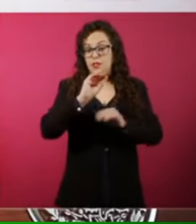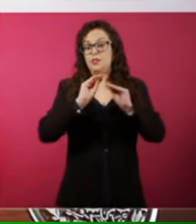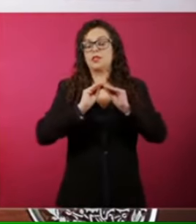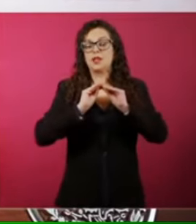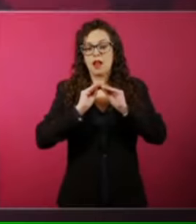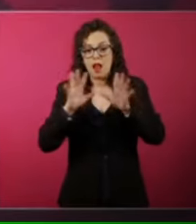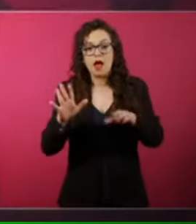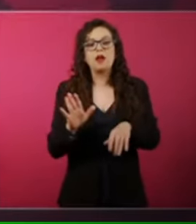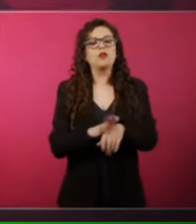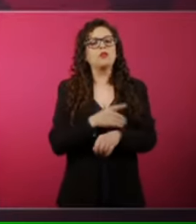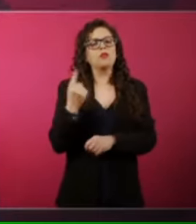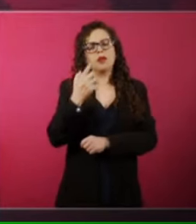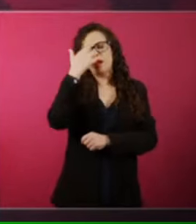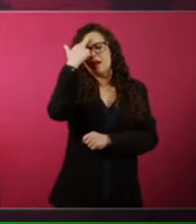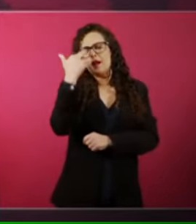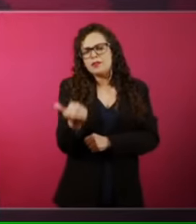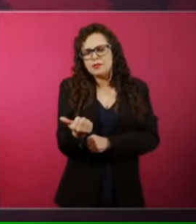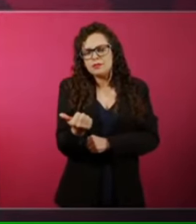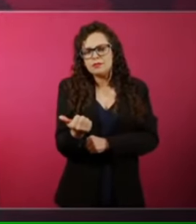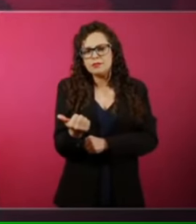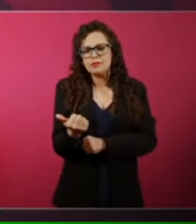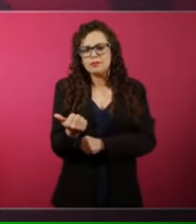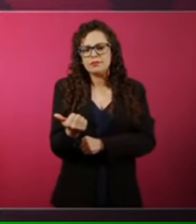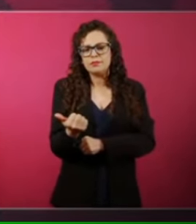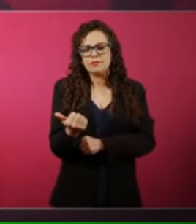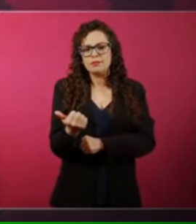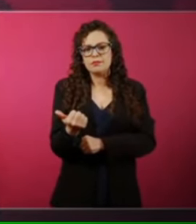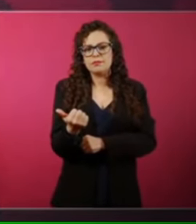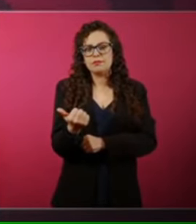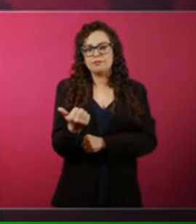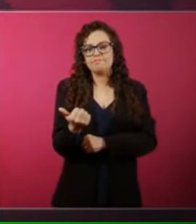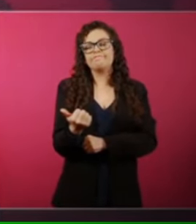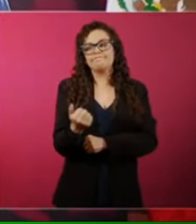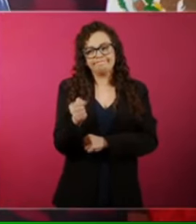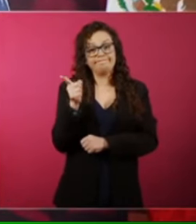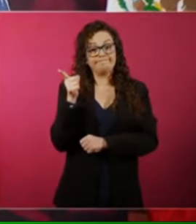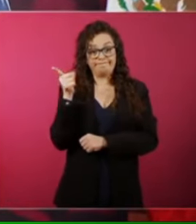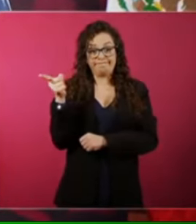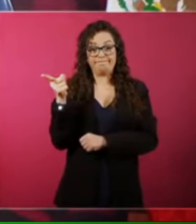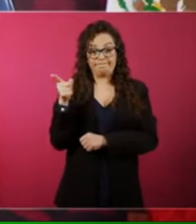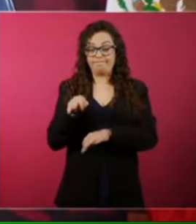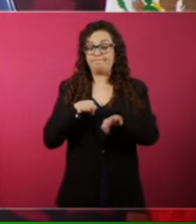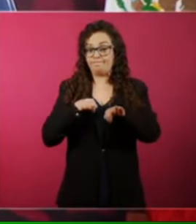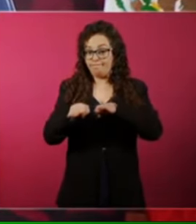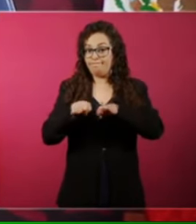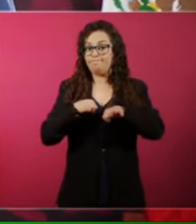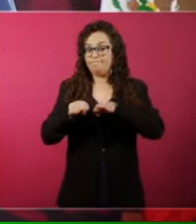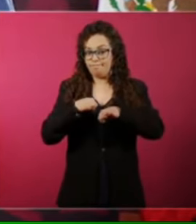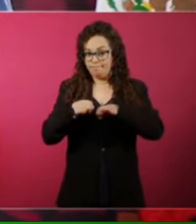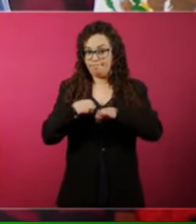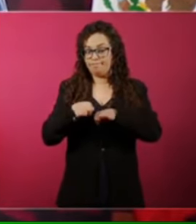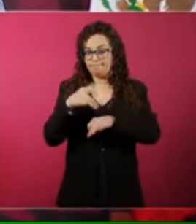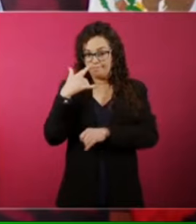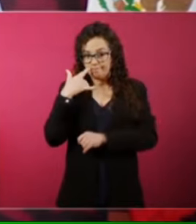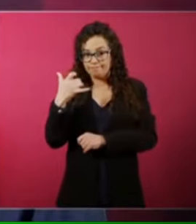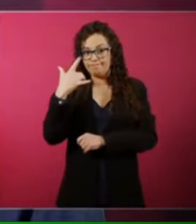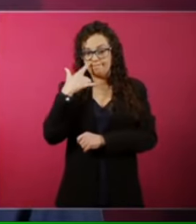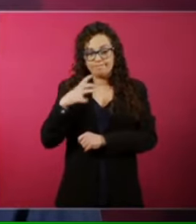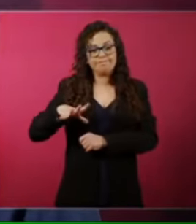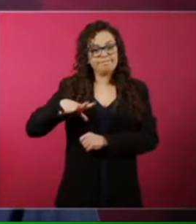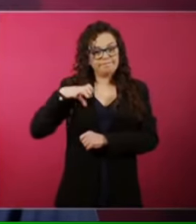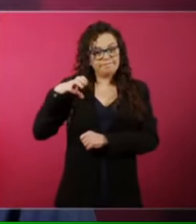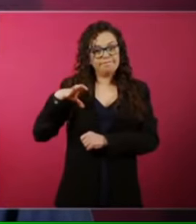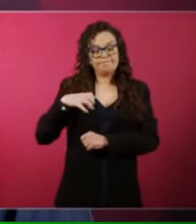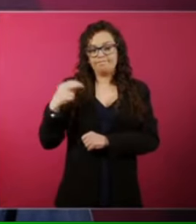exigiendo que haya más definiciones en favor